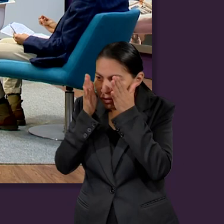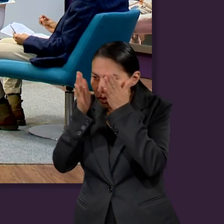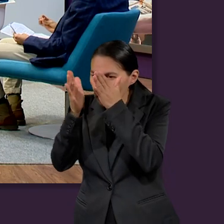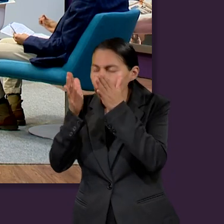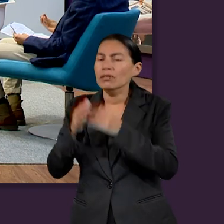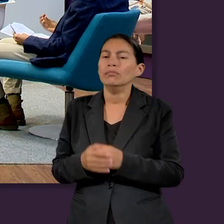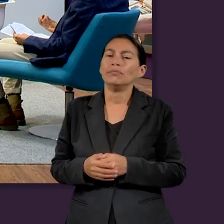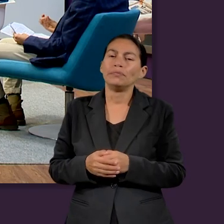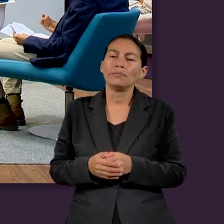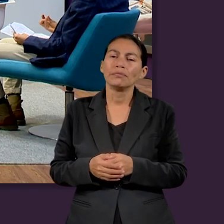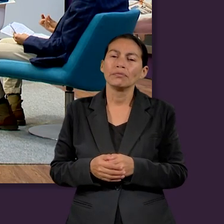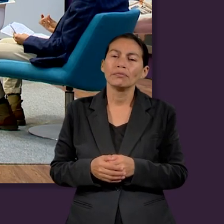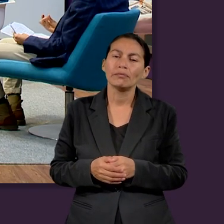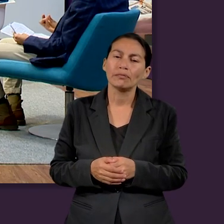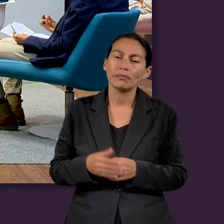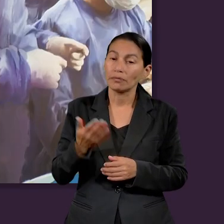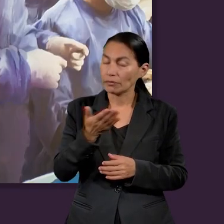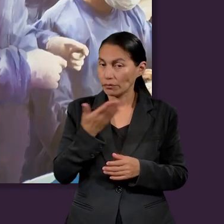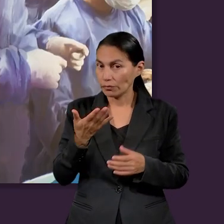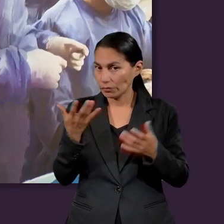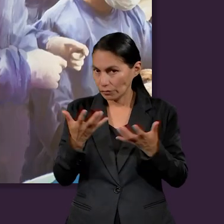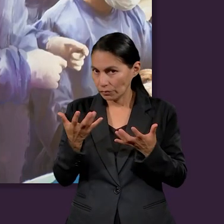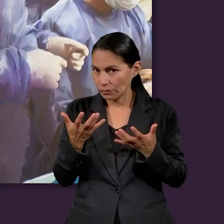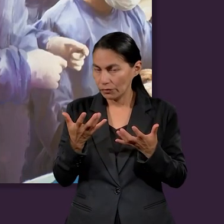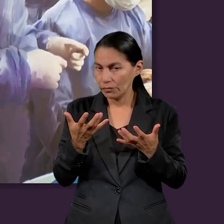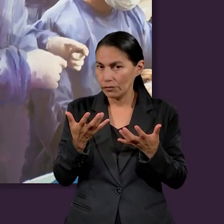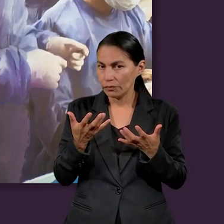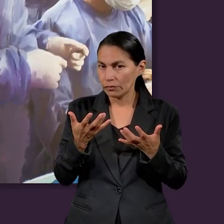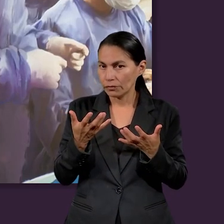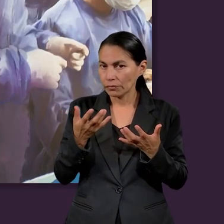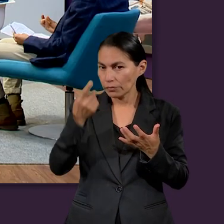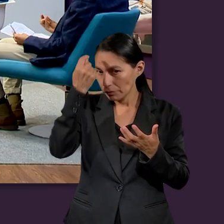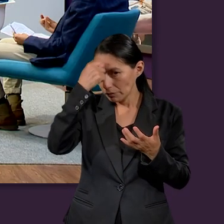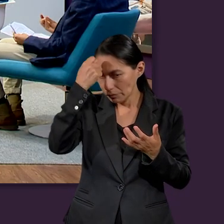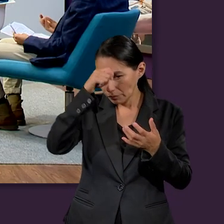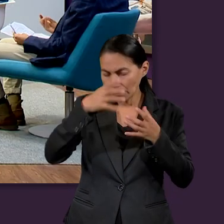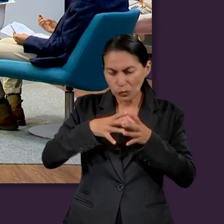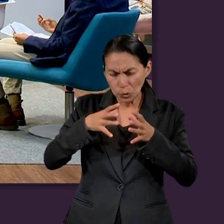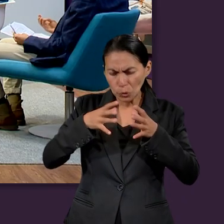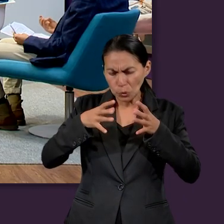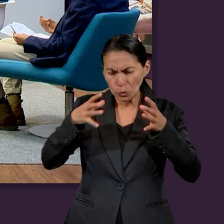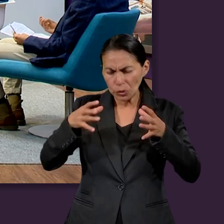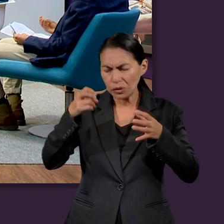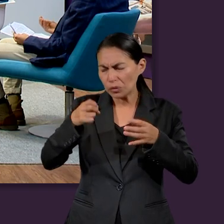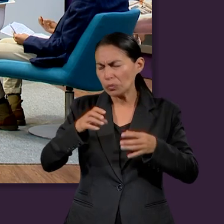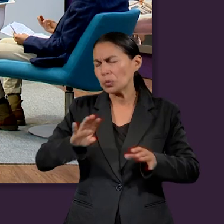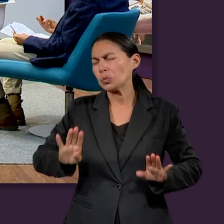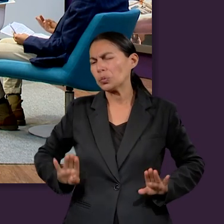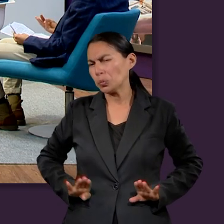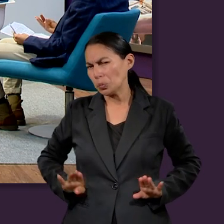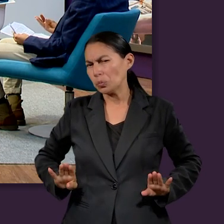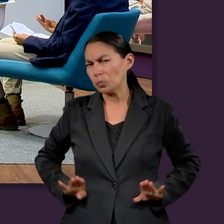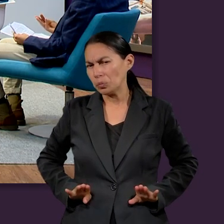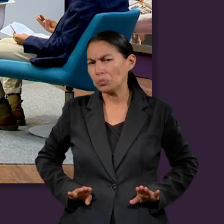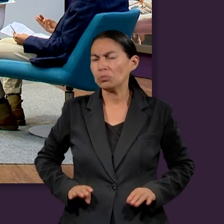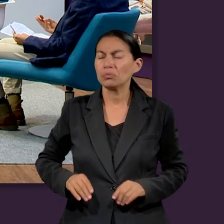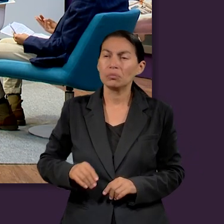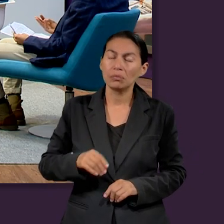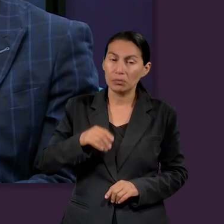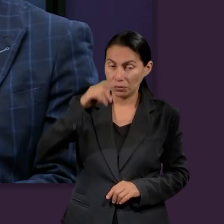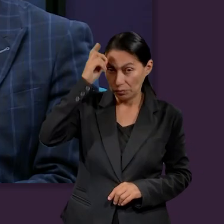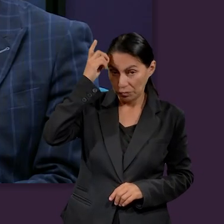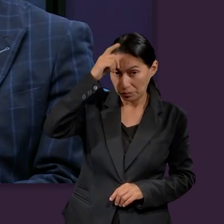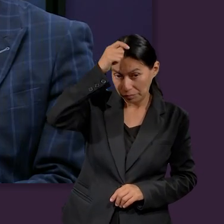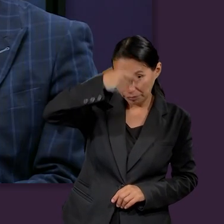deben llevar a cabo con mucho esfuerzo, con mucha dedicación y el talento que se vaya